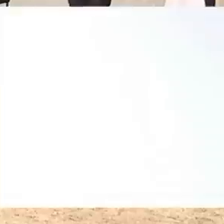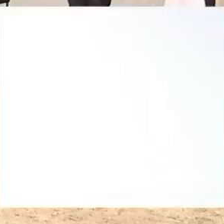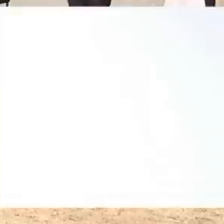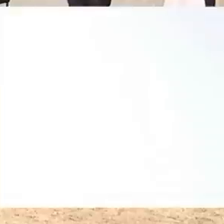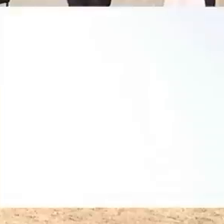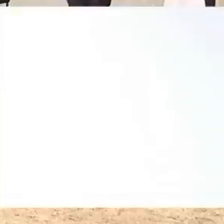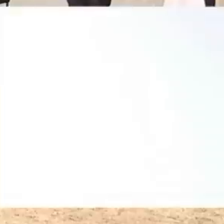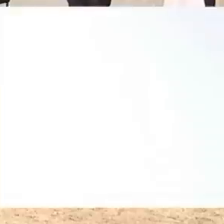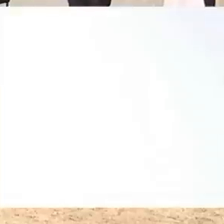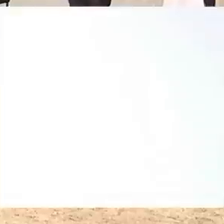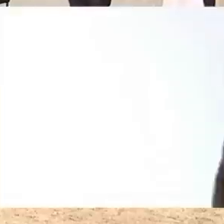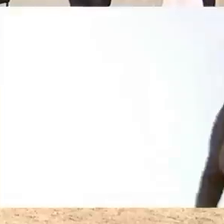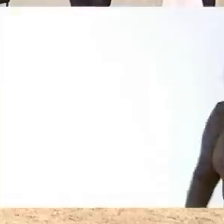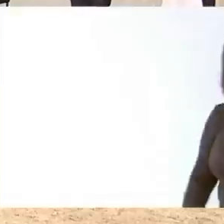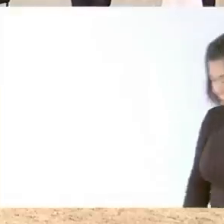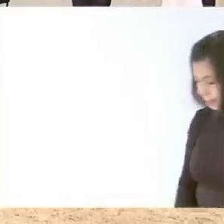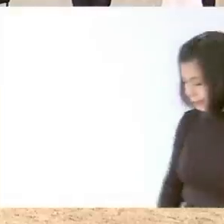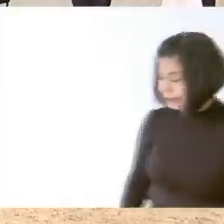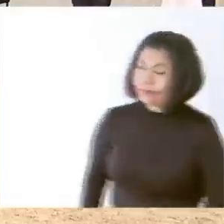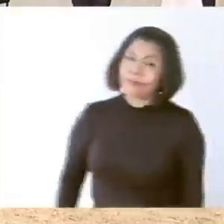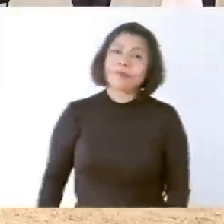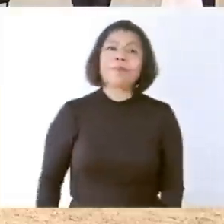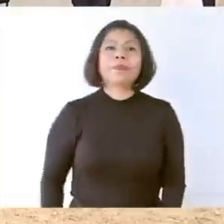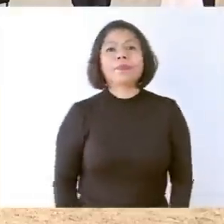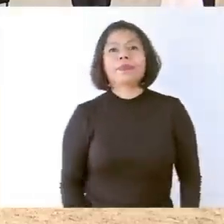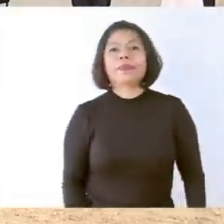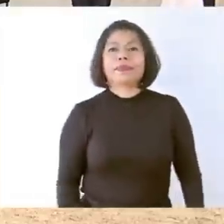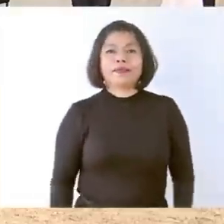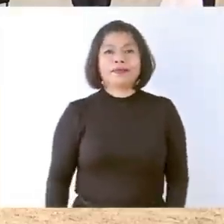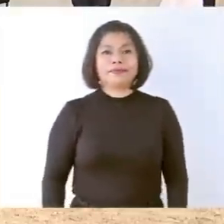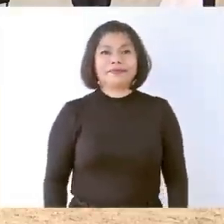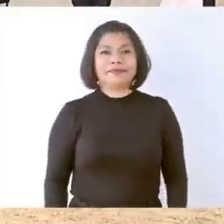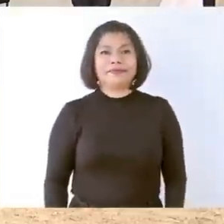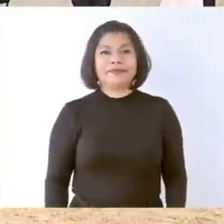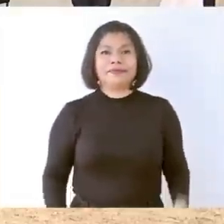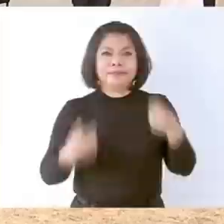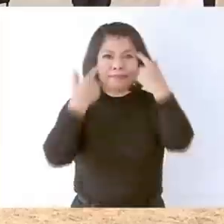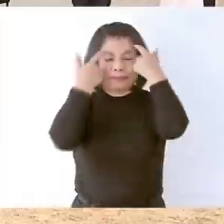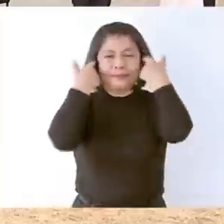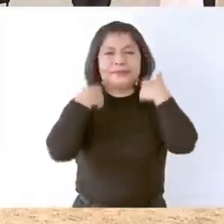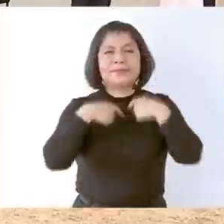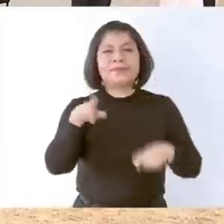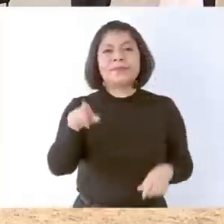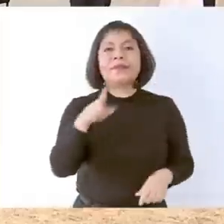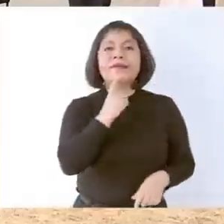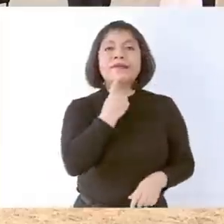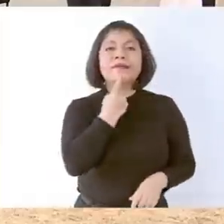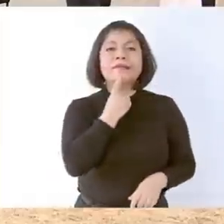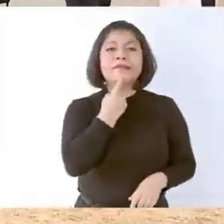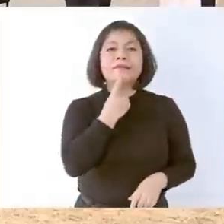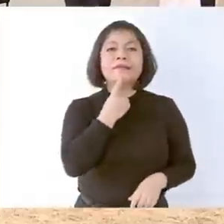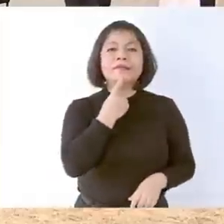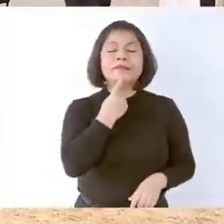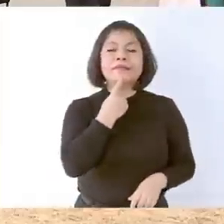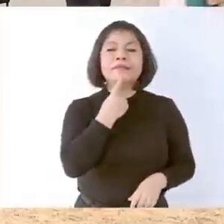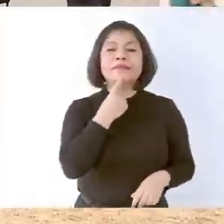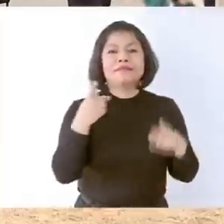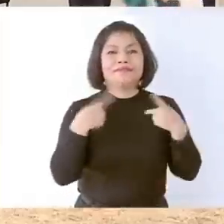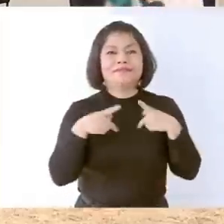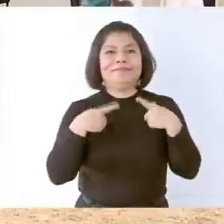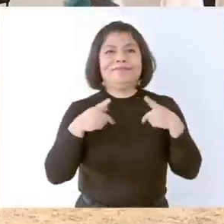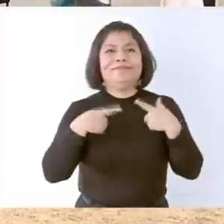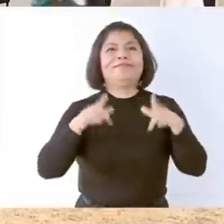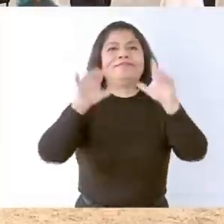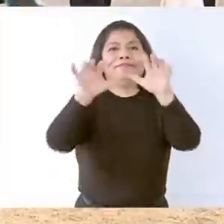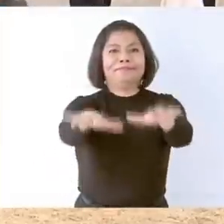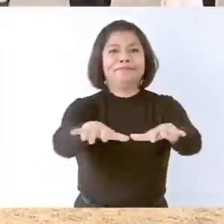al presidente de los Estados Unidos Mexicanos, licenciado Andrés Manuel López Obrador e integrantes del Presidium, llevar a cabo el banderazo de inicio de obra del